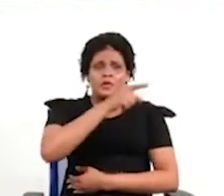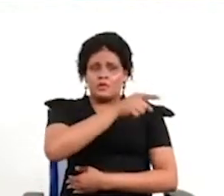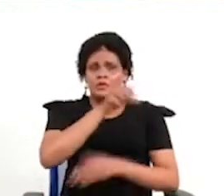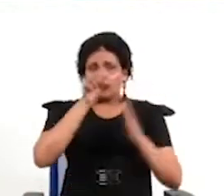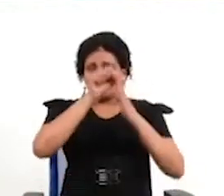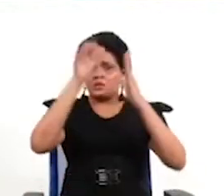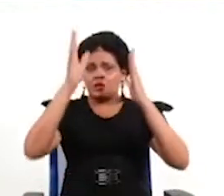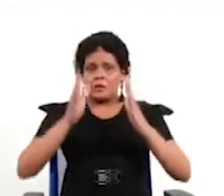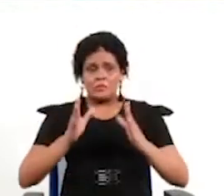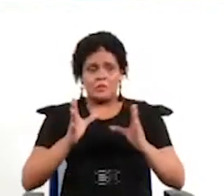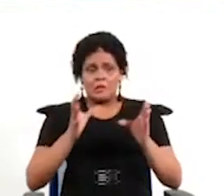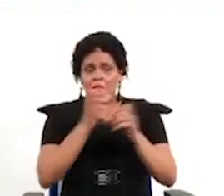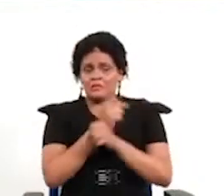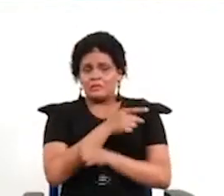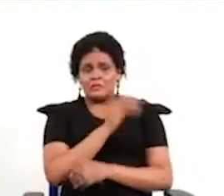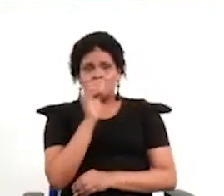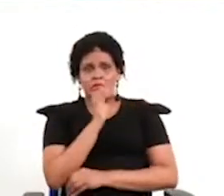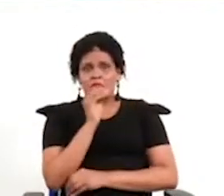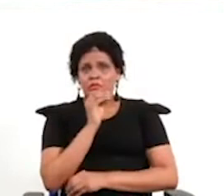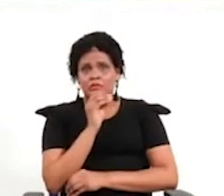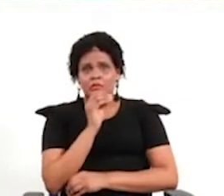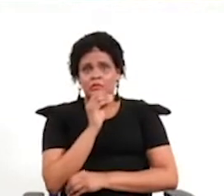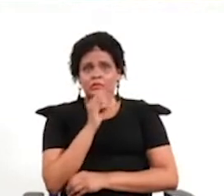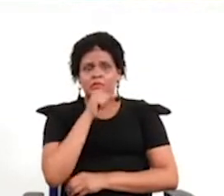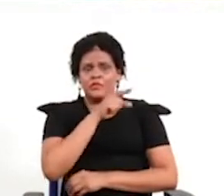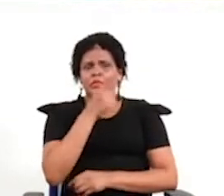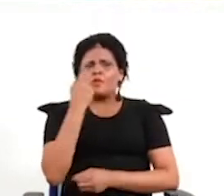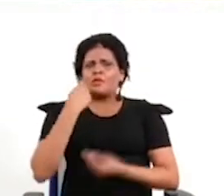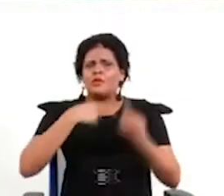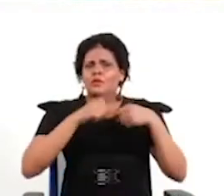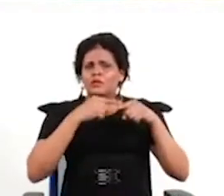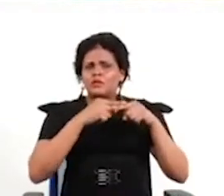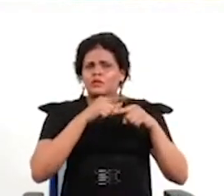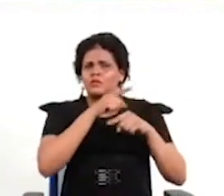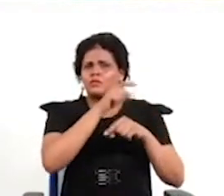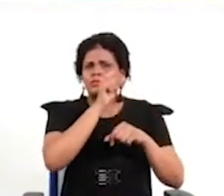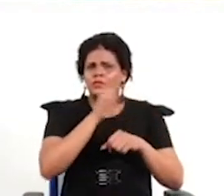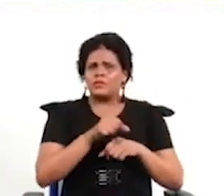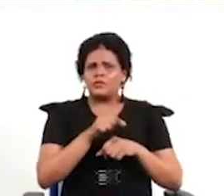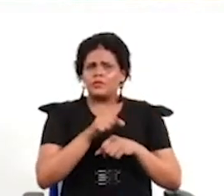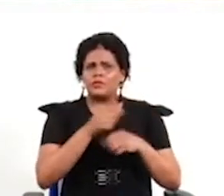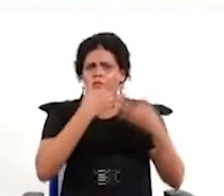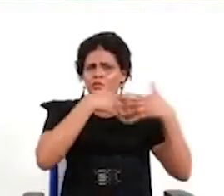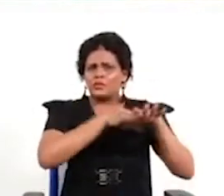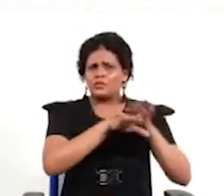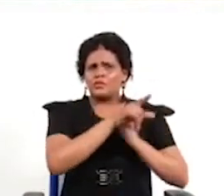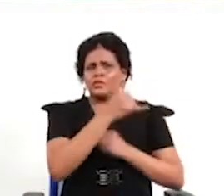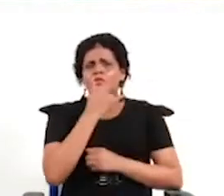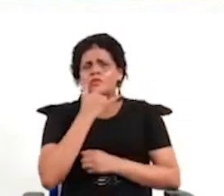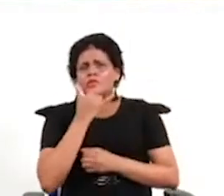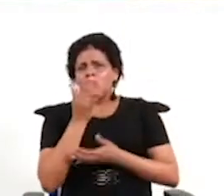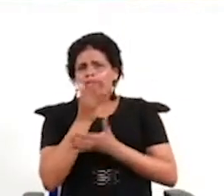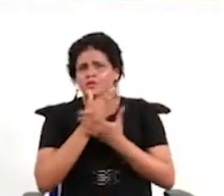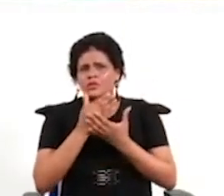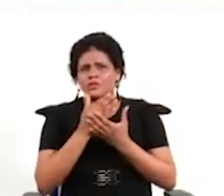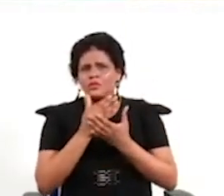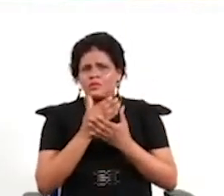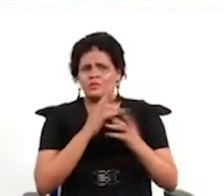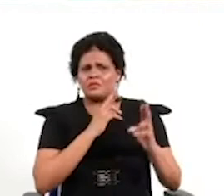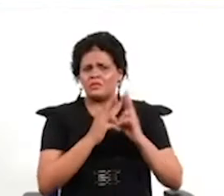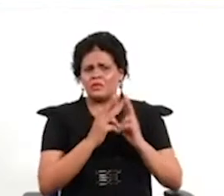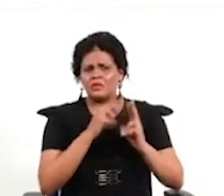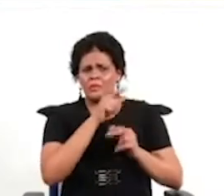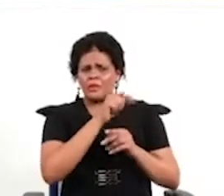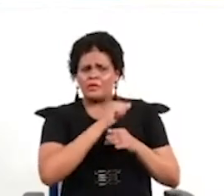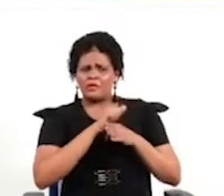canalizando porque por eso también insistía con admitir que hay unas variables entre el ideal y las